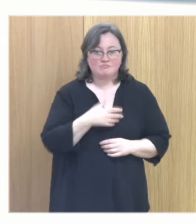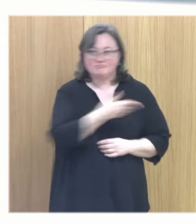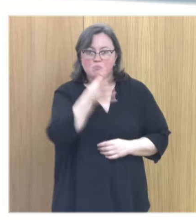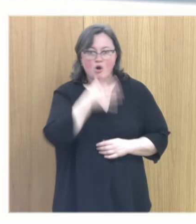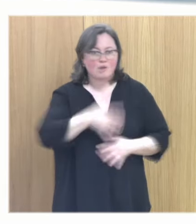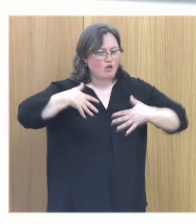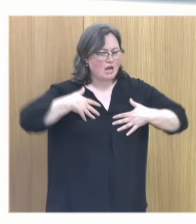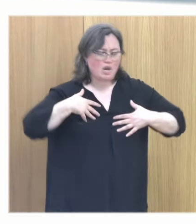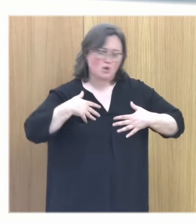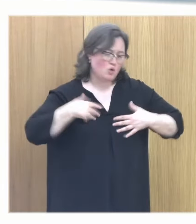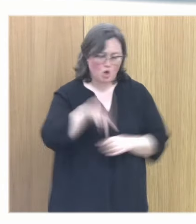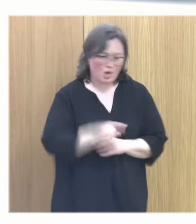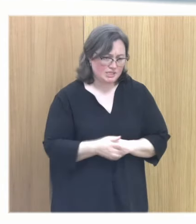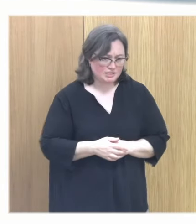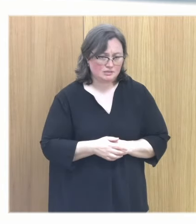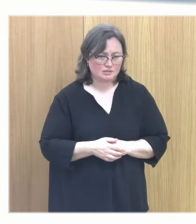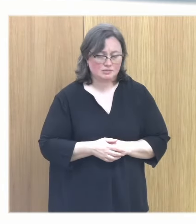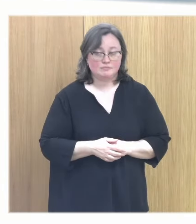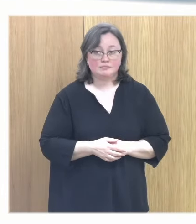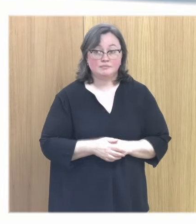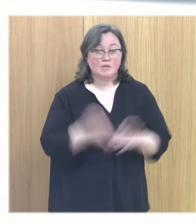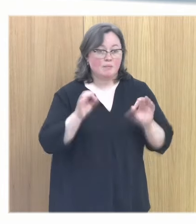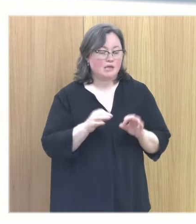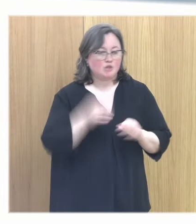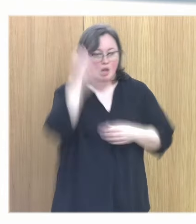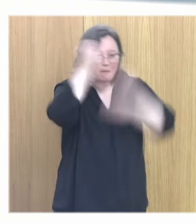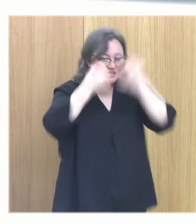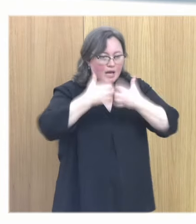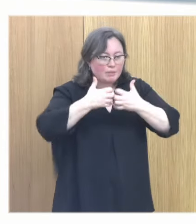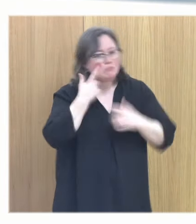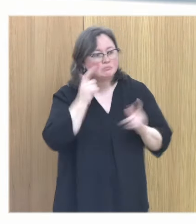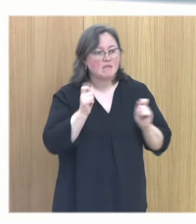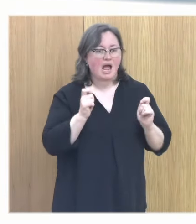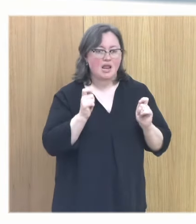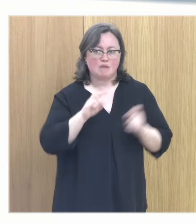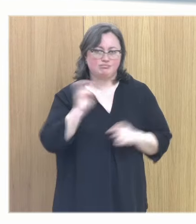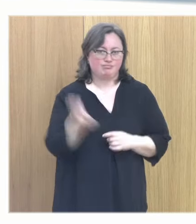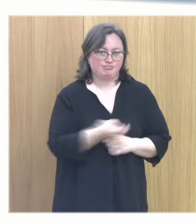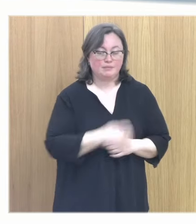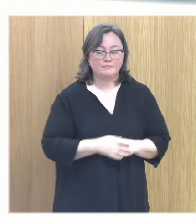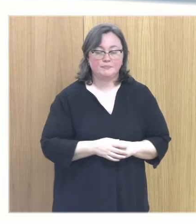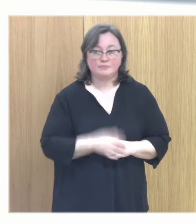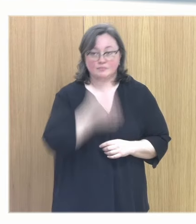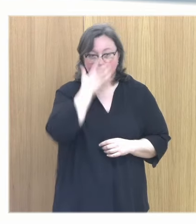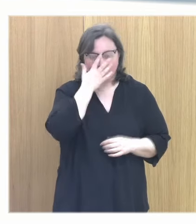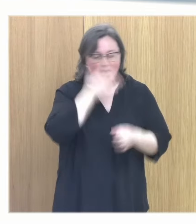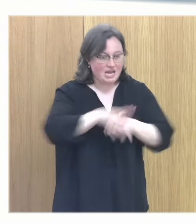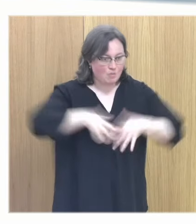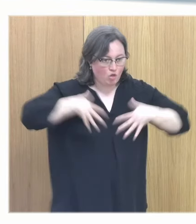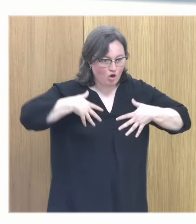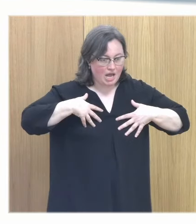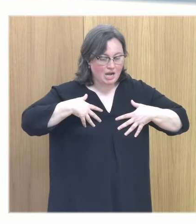causas emocionales de otra manera y luego el pensamiento la hipervigilancia todo esto lo hemos hablado en el área emocional